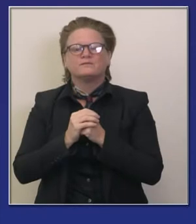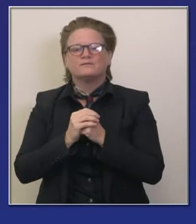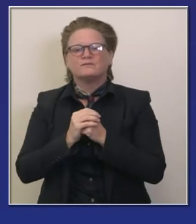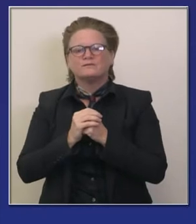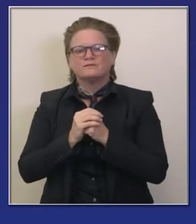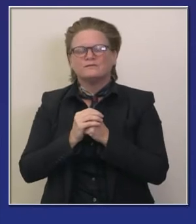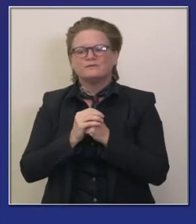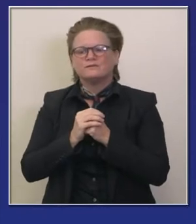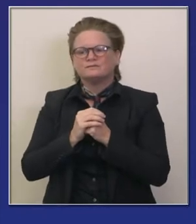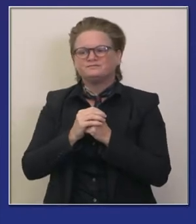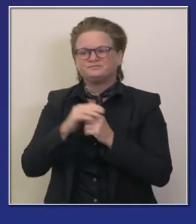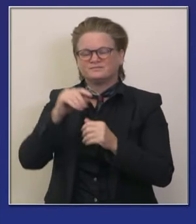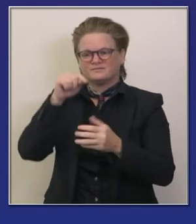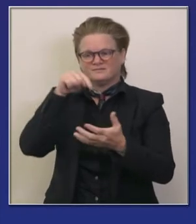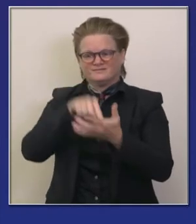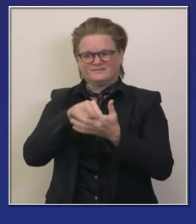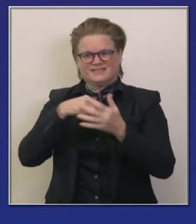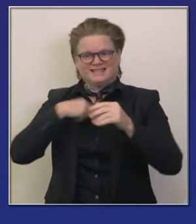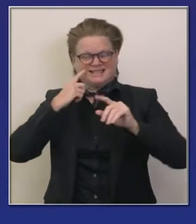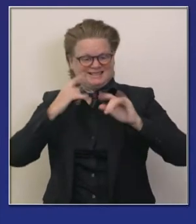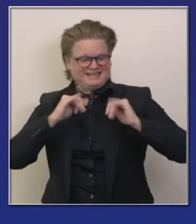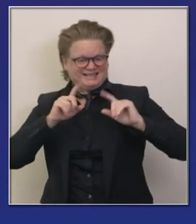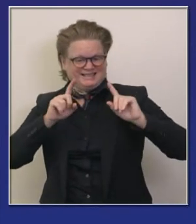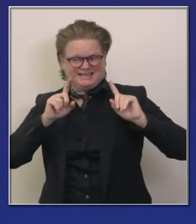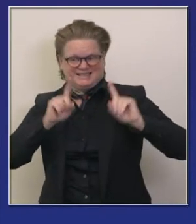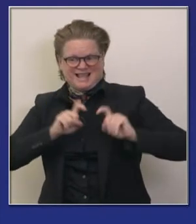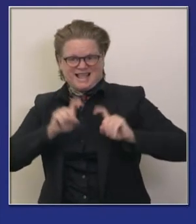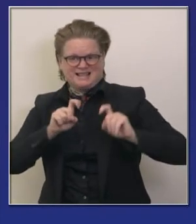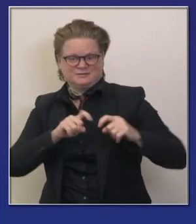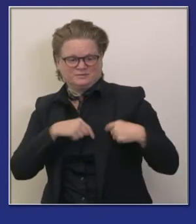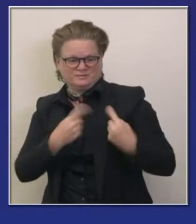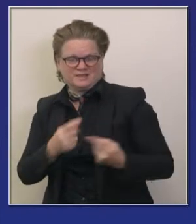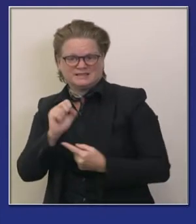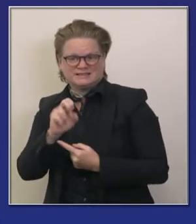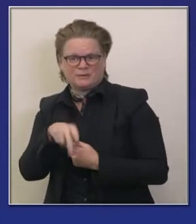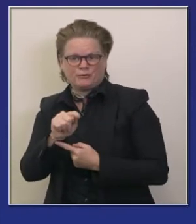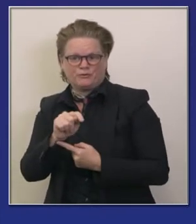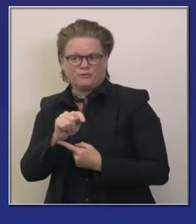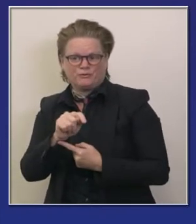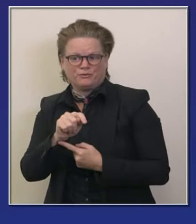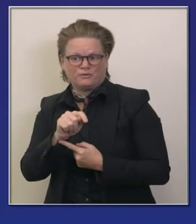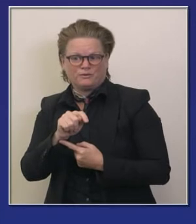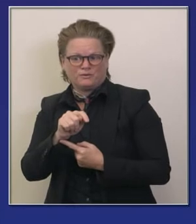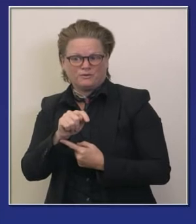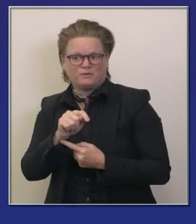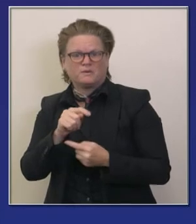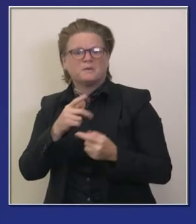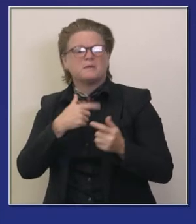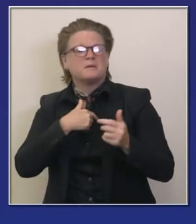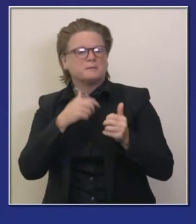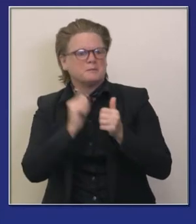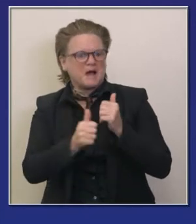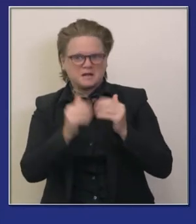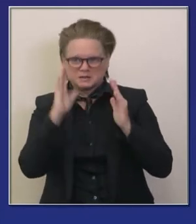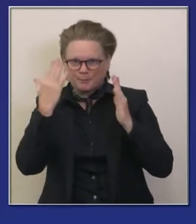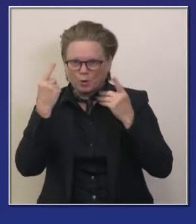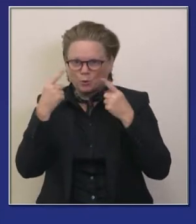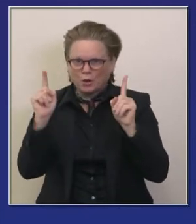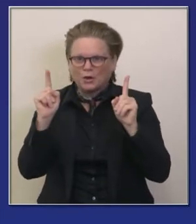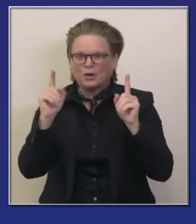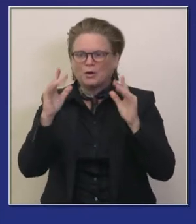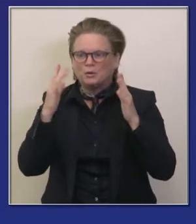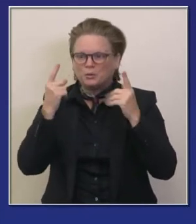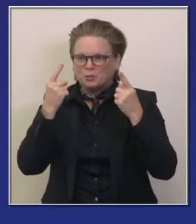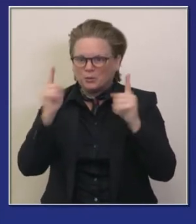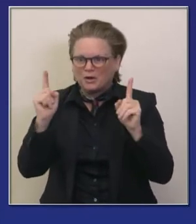y este es un programa piloto que estamos trayendo al estado como oportunidad a lo ancho del estado